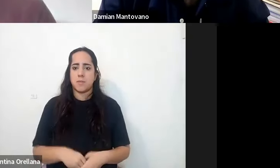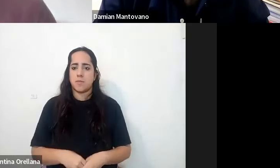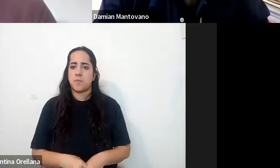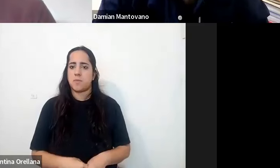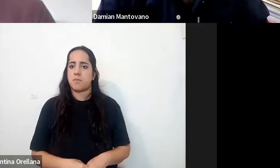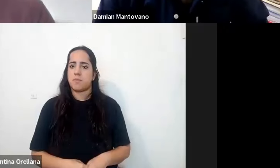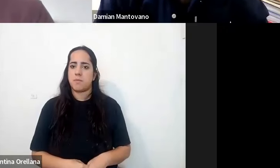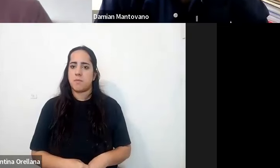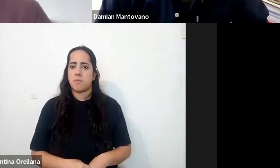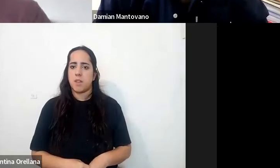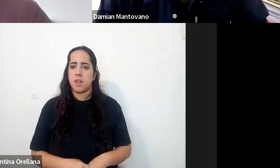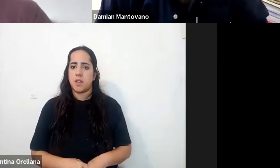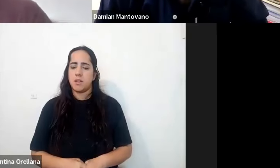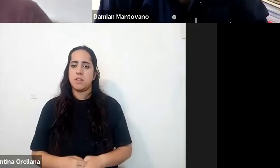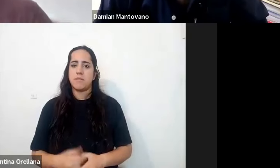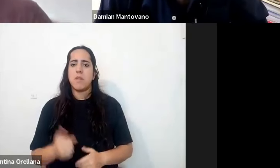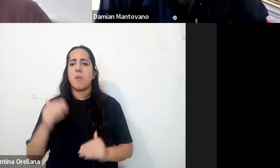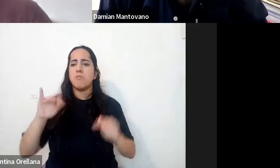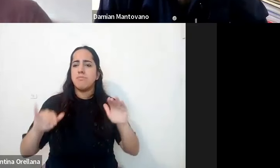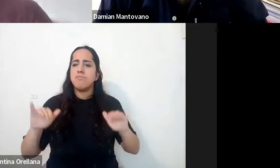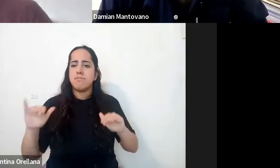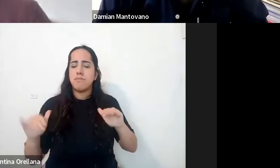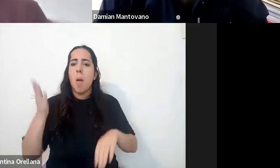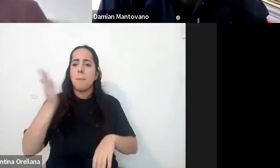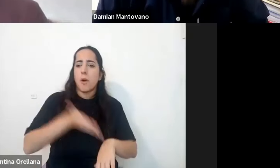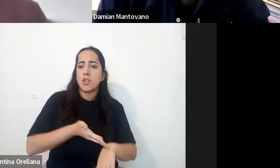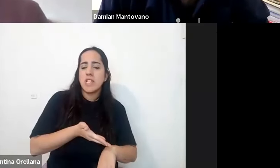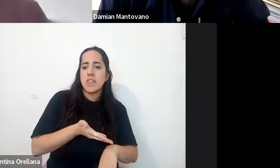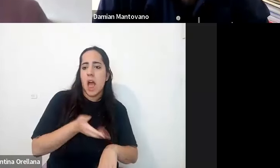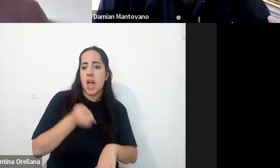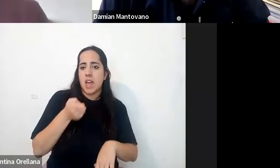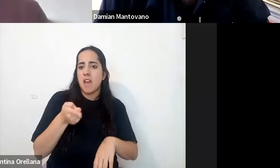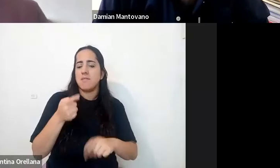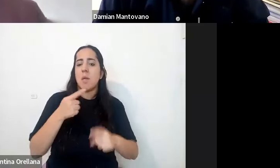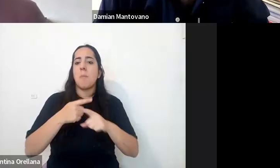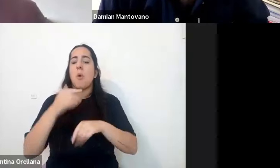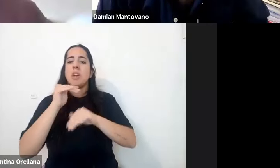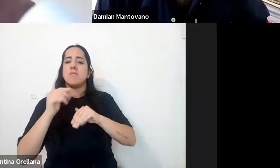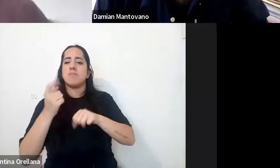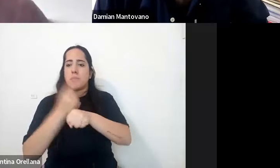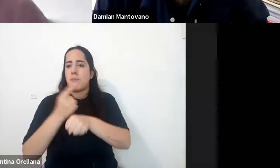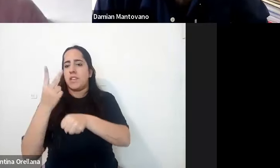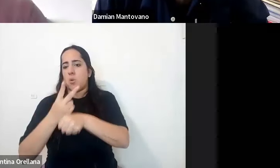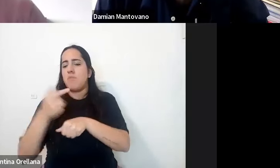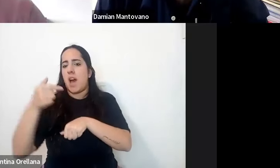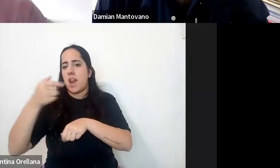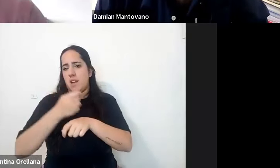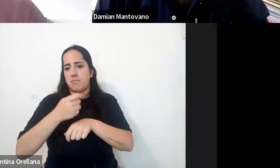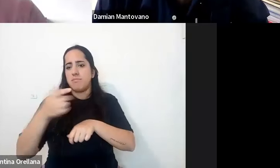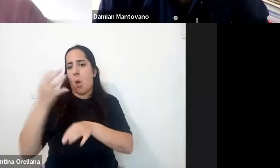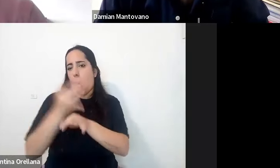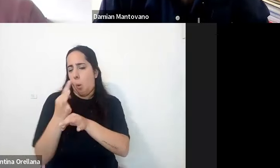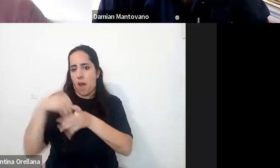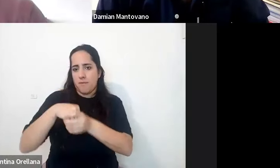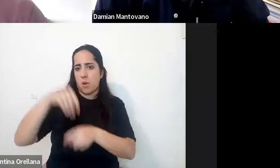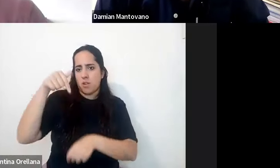las relaciones de porcentaje de inclusión por niveles en la actualidad en la